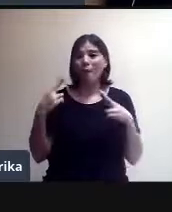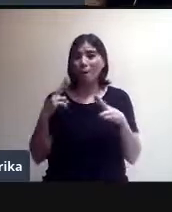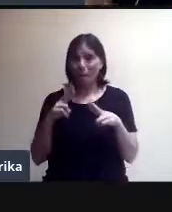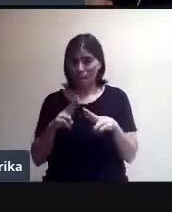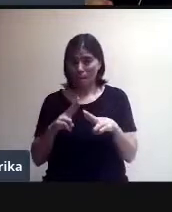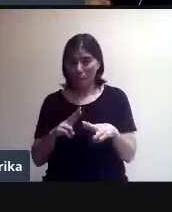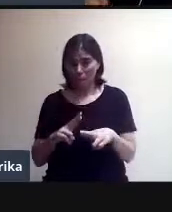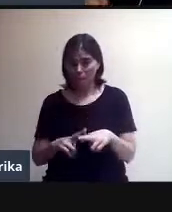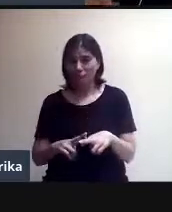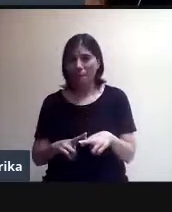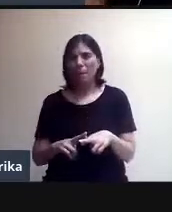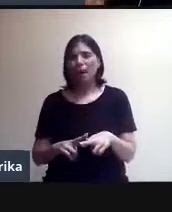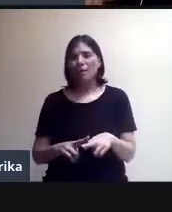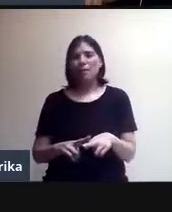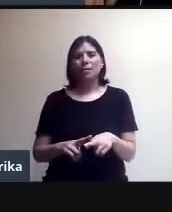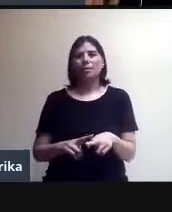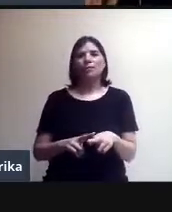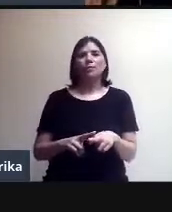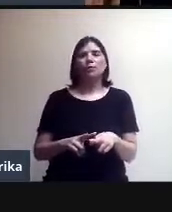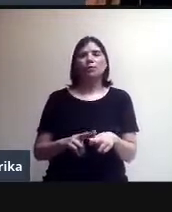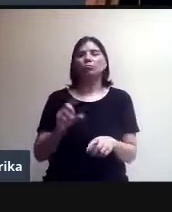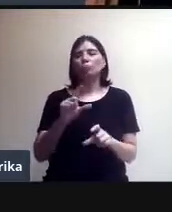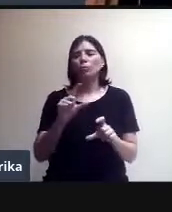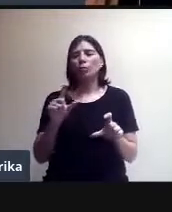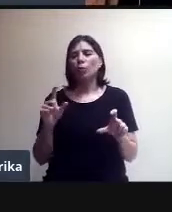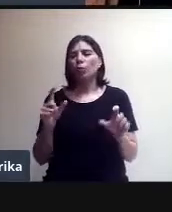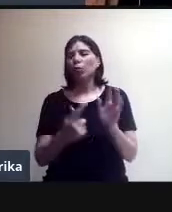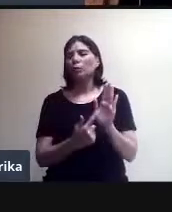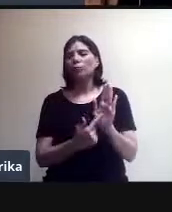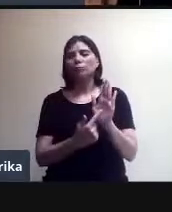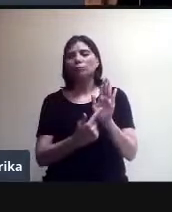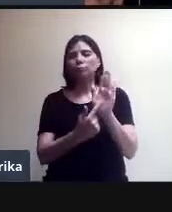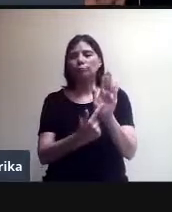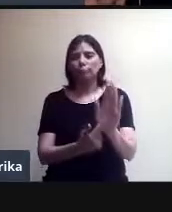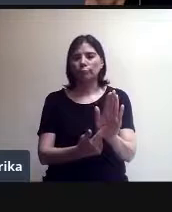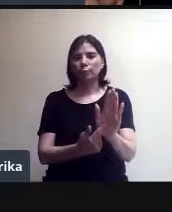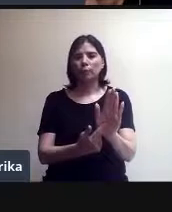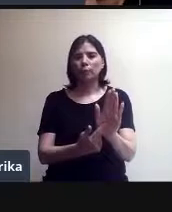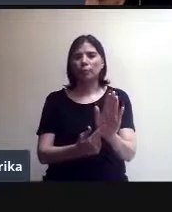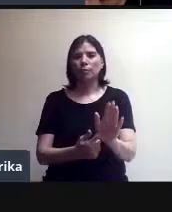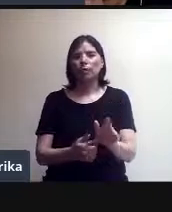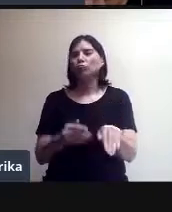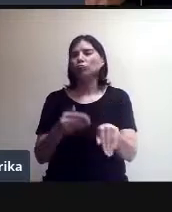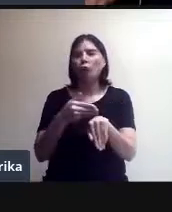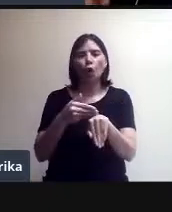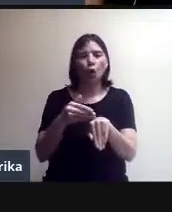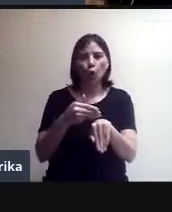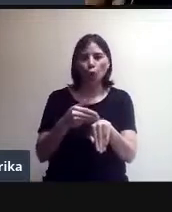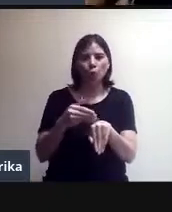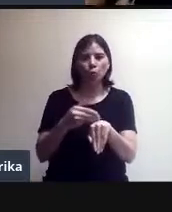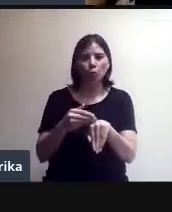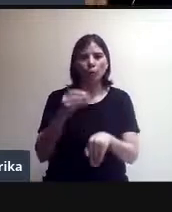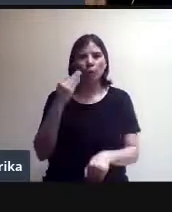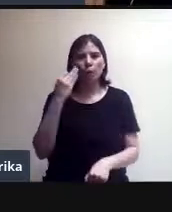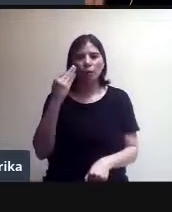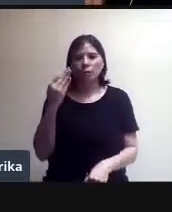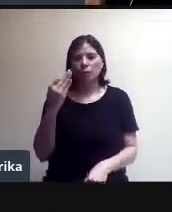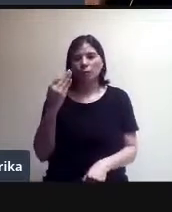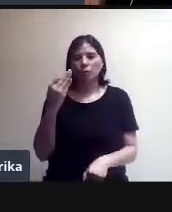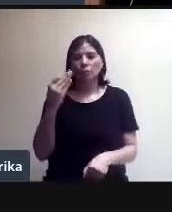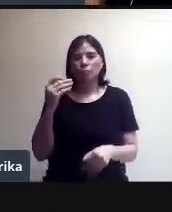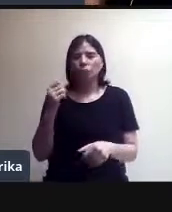sumas en la pantalla. Y entonces da un tiempo y los alumnos tienen que poner su papeleta